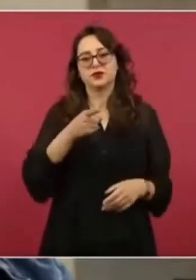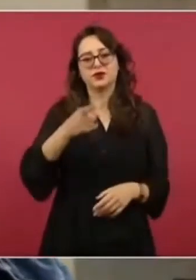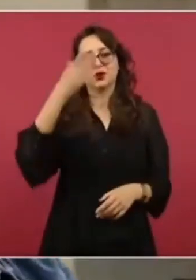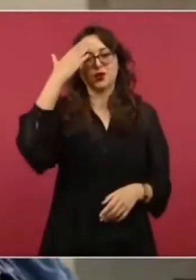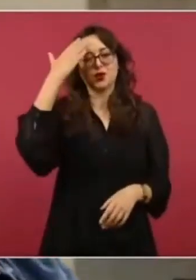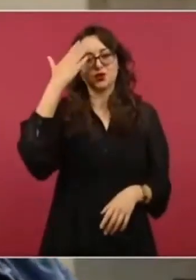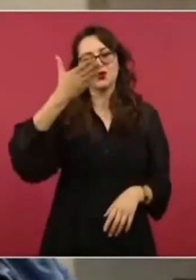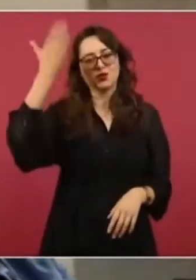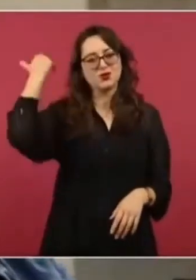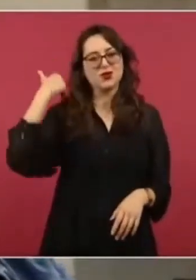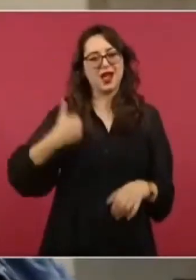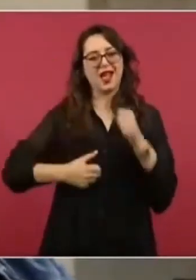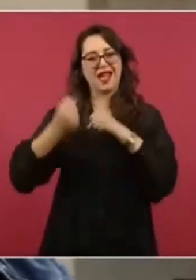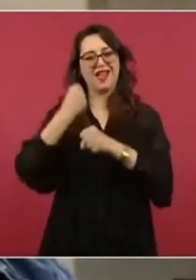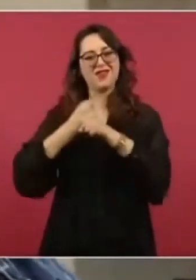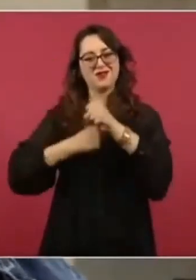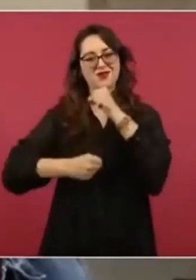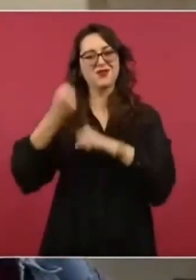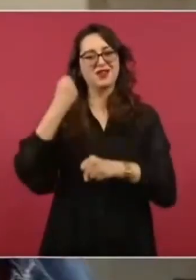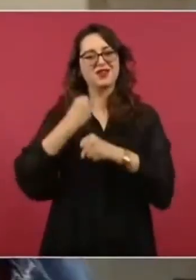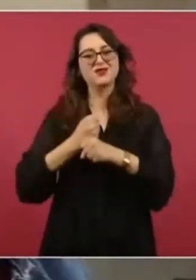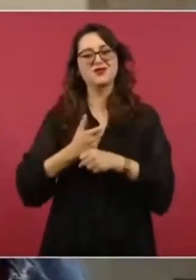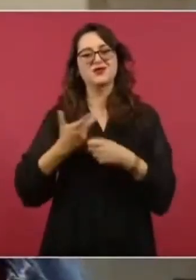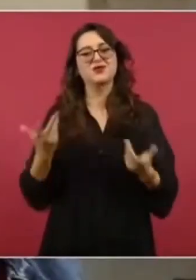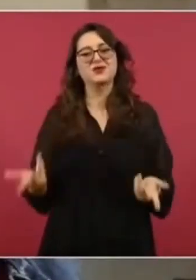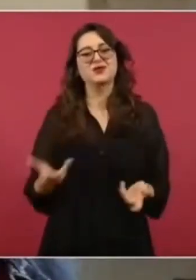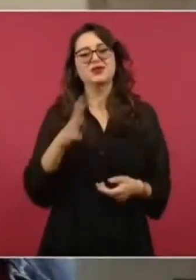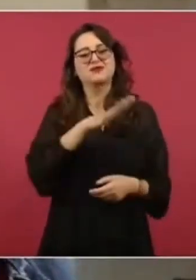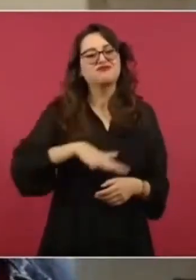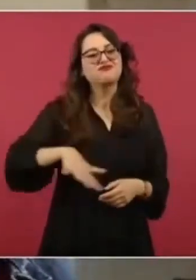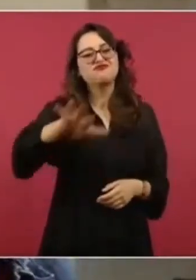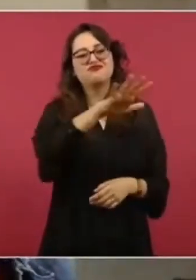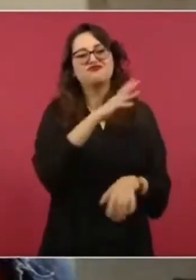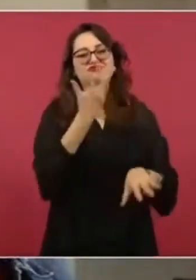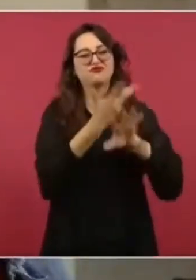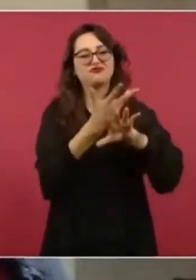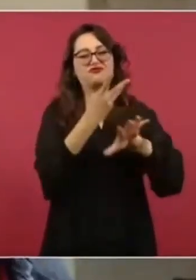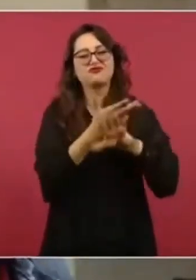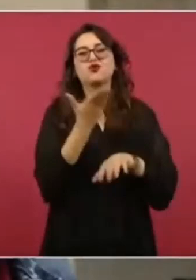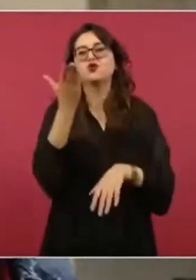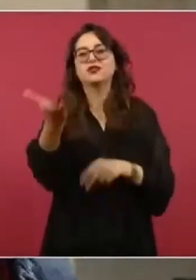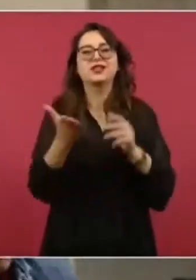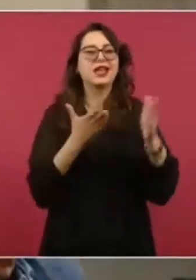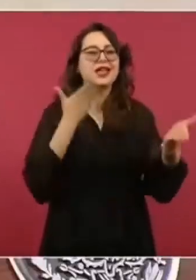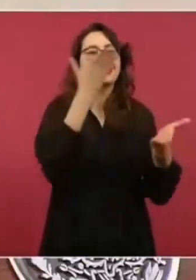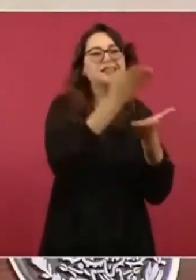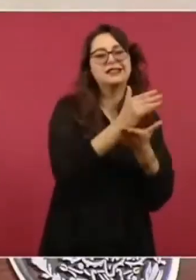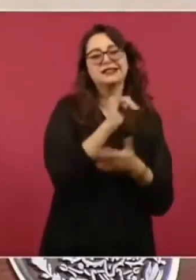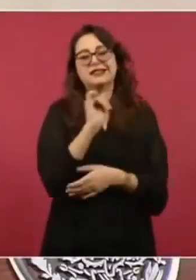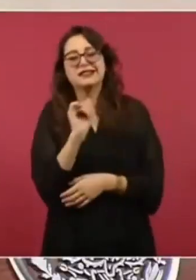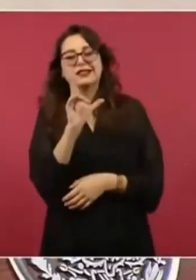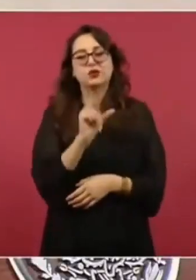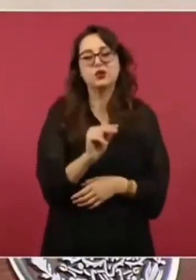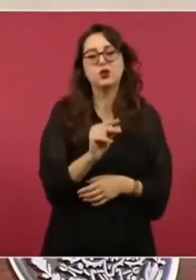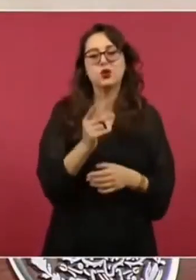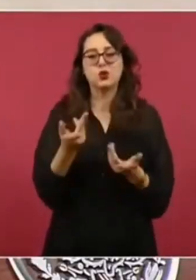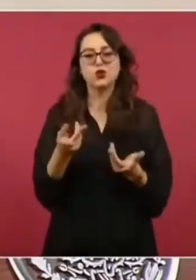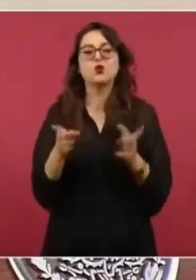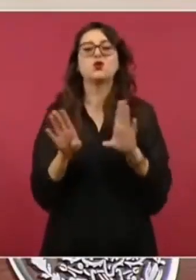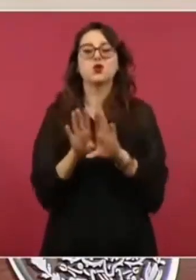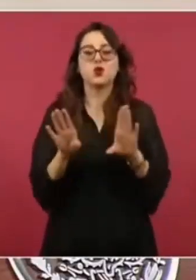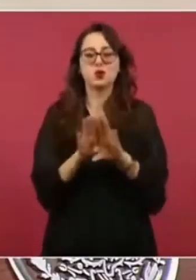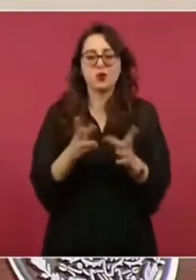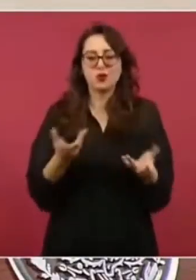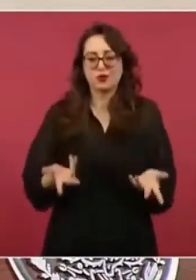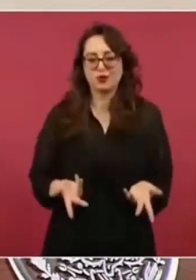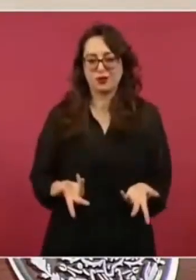conocimos hace muchos años. Durante campaña, en la Placita Alvera. ¿En qué estaría basada su decisión de ir o no ir? Pues vamos